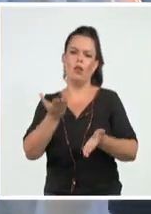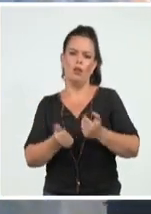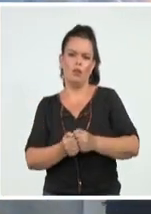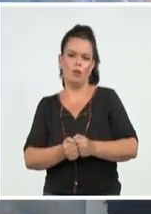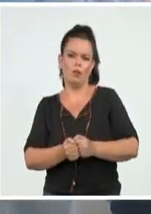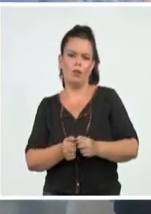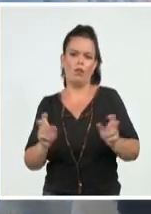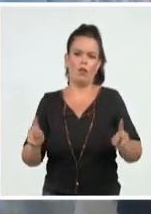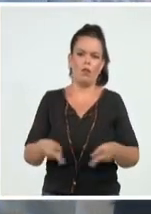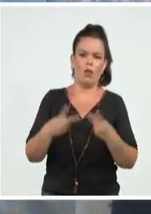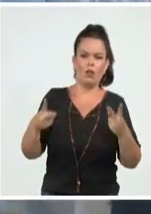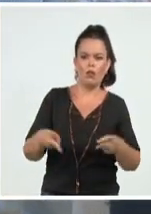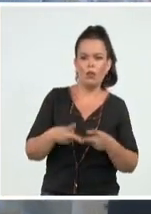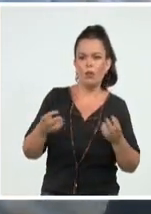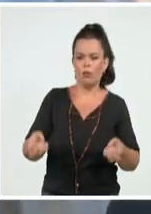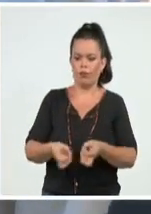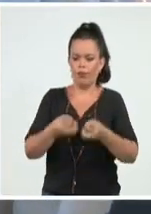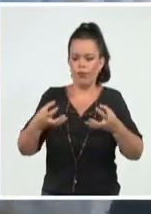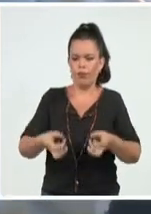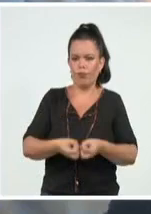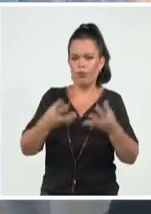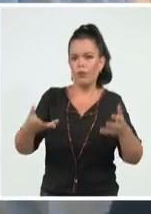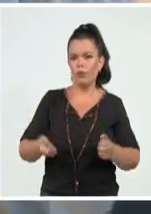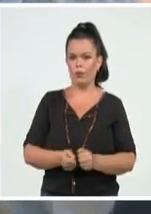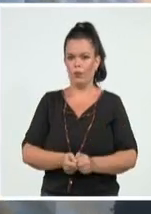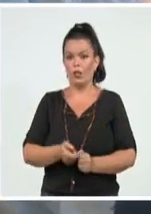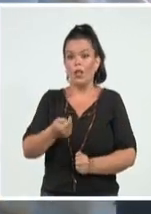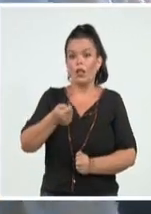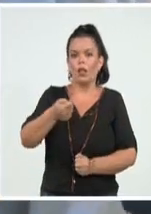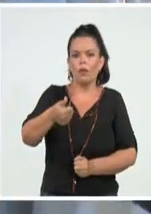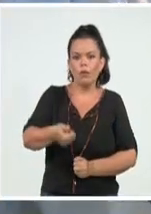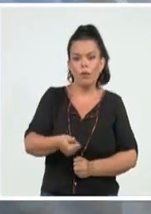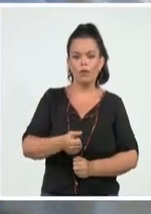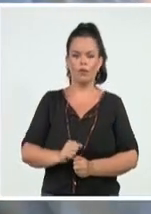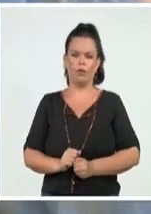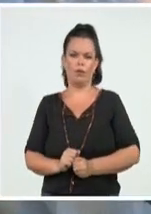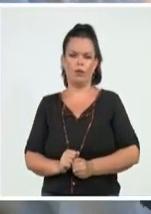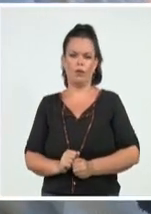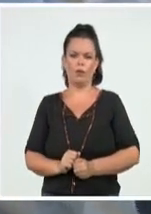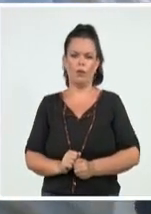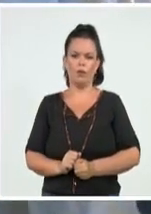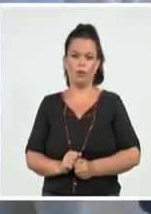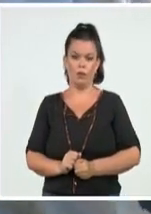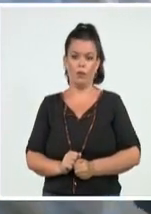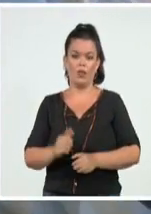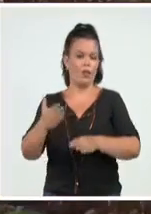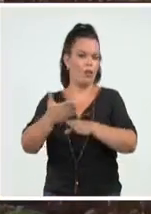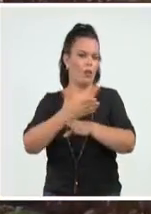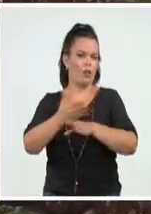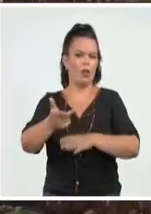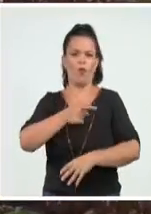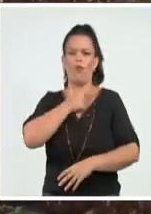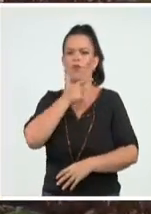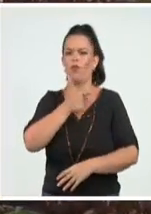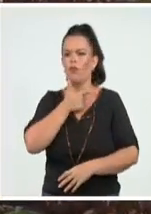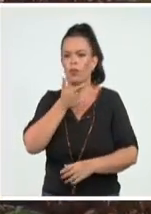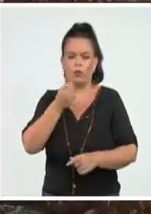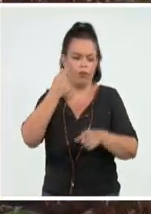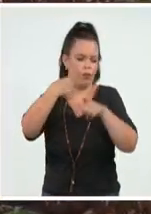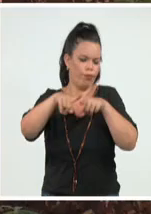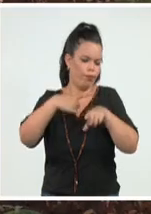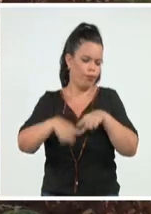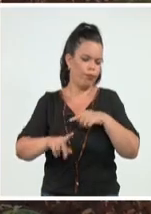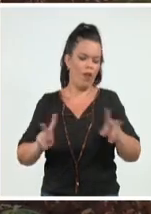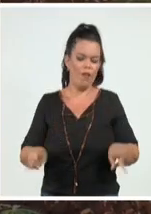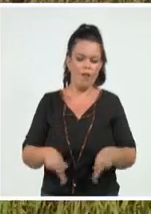de hortalizas, de granos, de frutas, de vegetales. La apreciación en